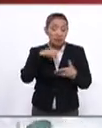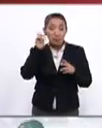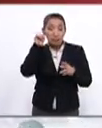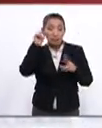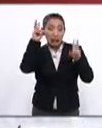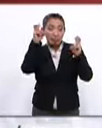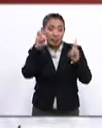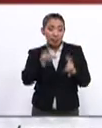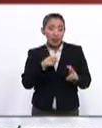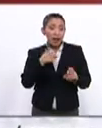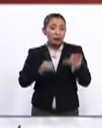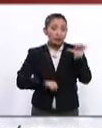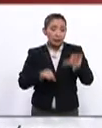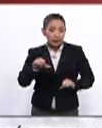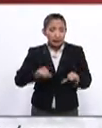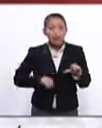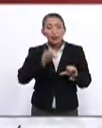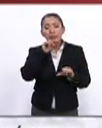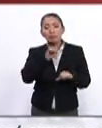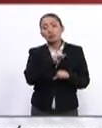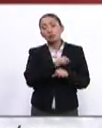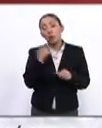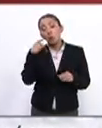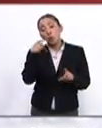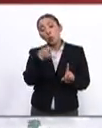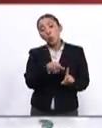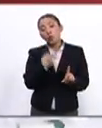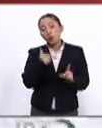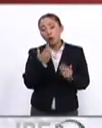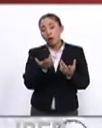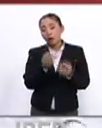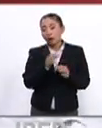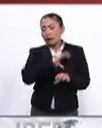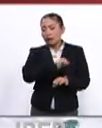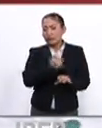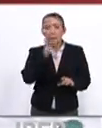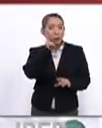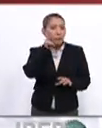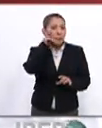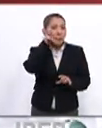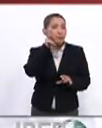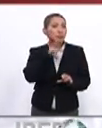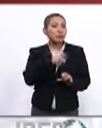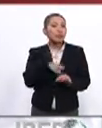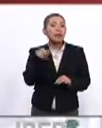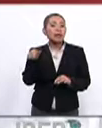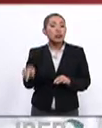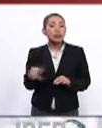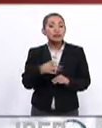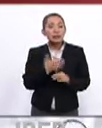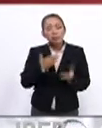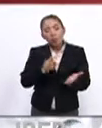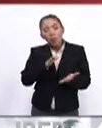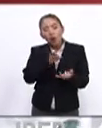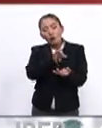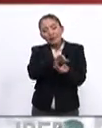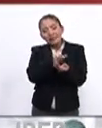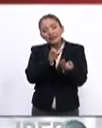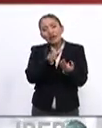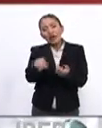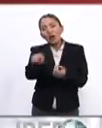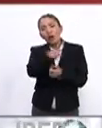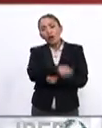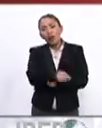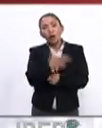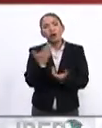de mañana también contemple uno de los puntos preferidos del Papa Francisco y es ese acercamiento con